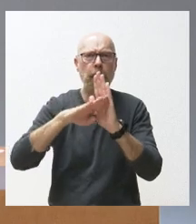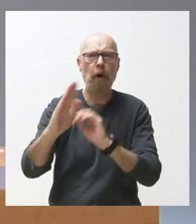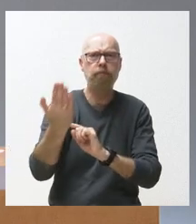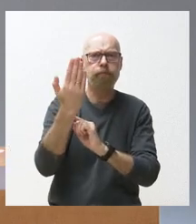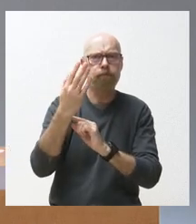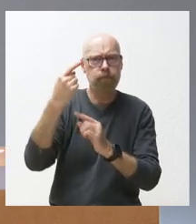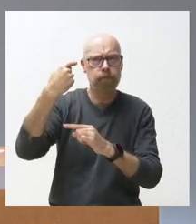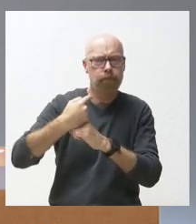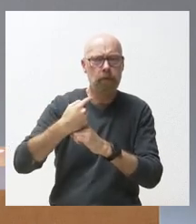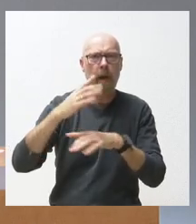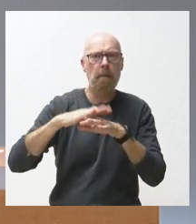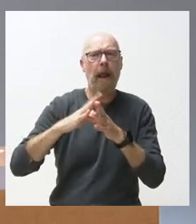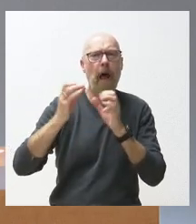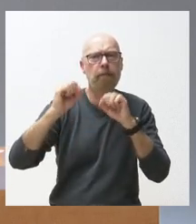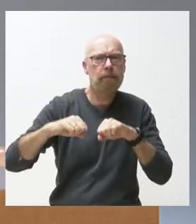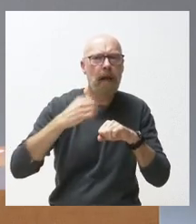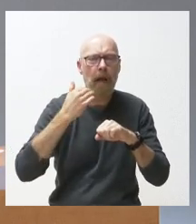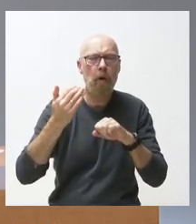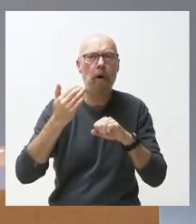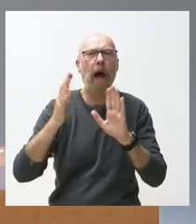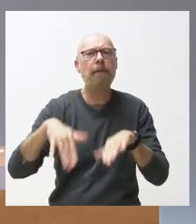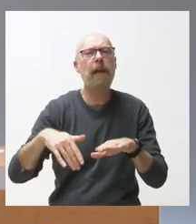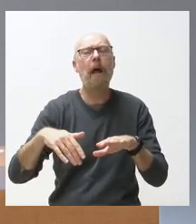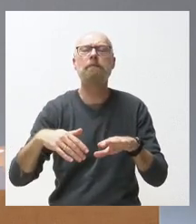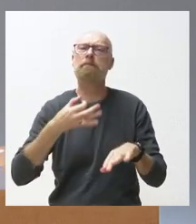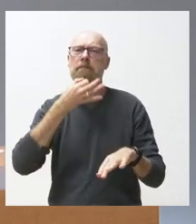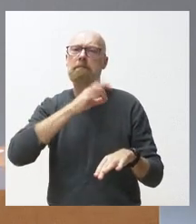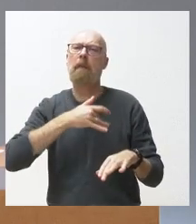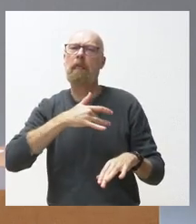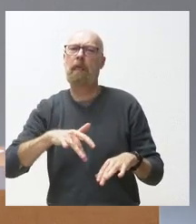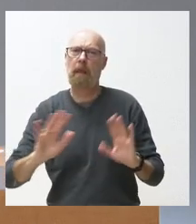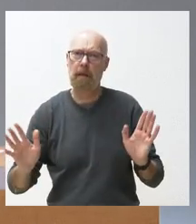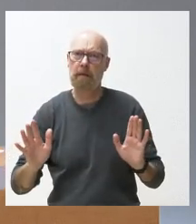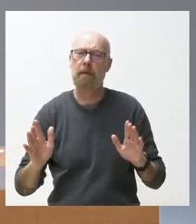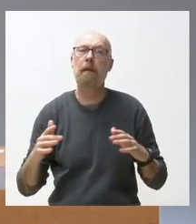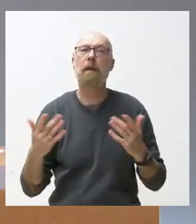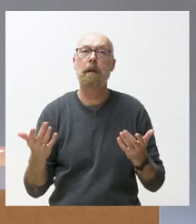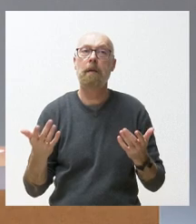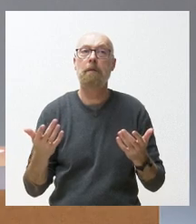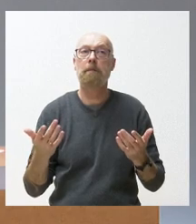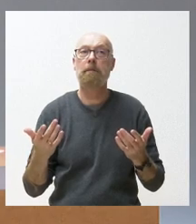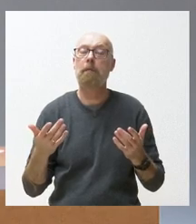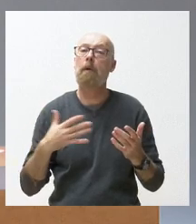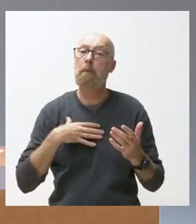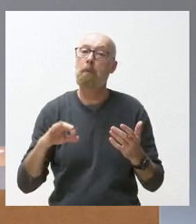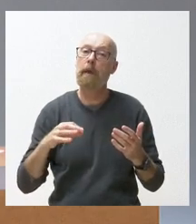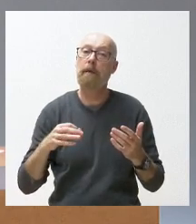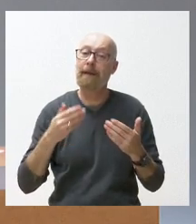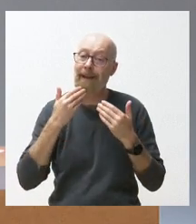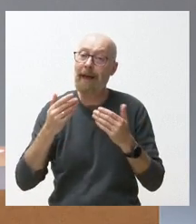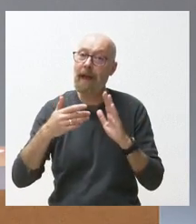o abstenerse a ese techo de gasto retiraron sus reivindicaciones y permitieron tramitarlo como